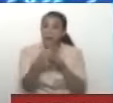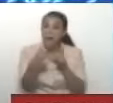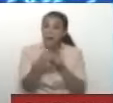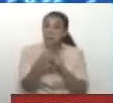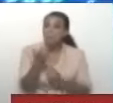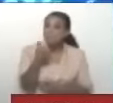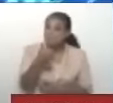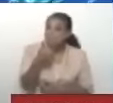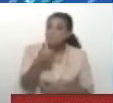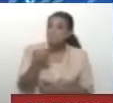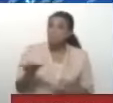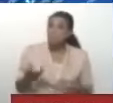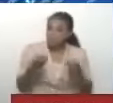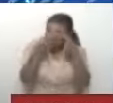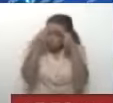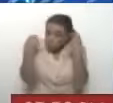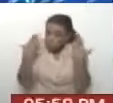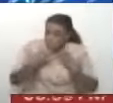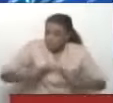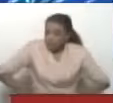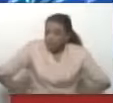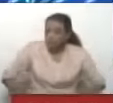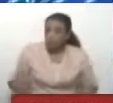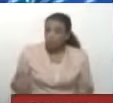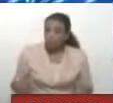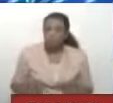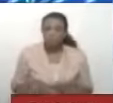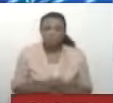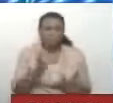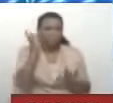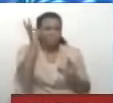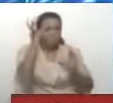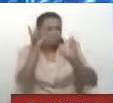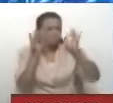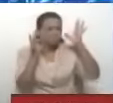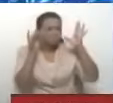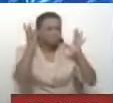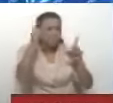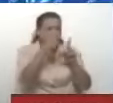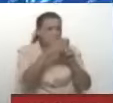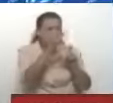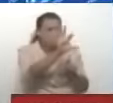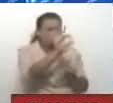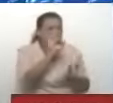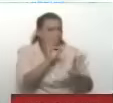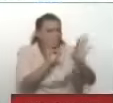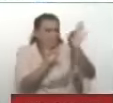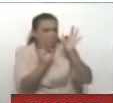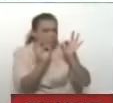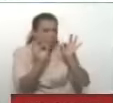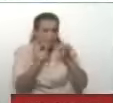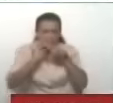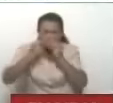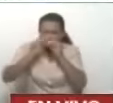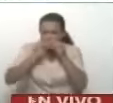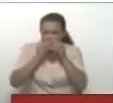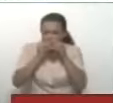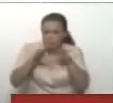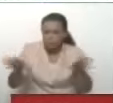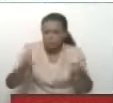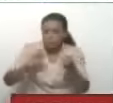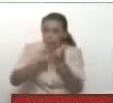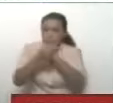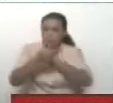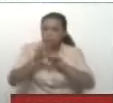justamente eso se trata. La manipulación o esta estrategia de sacar extractos de la declaración. Colocarlo en un contexto